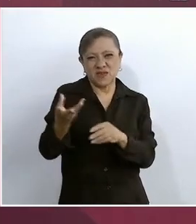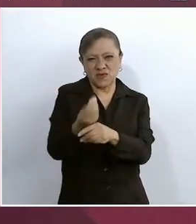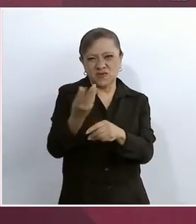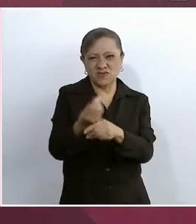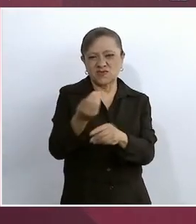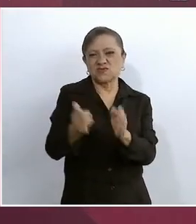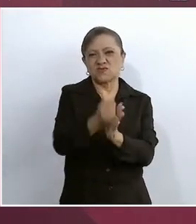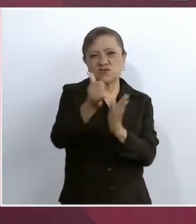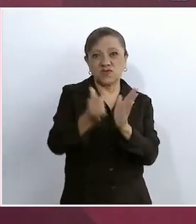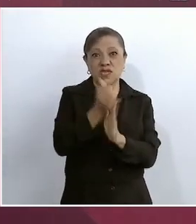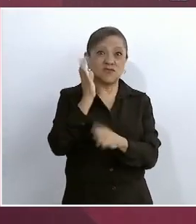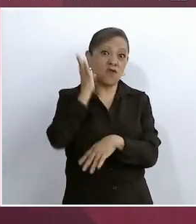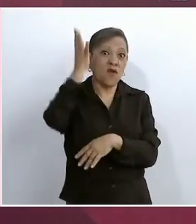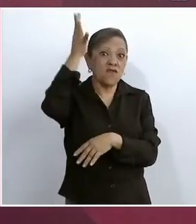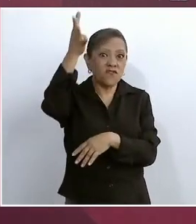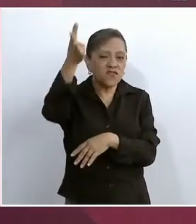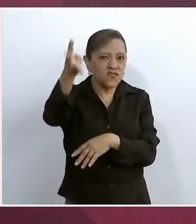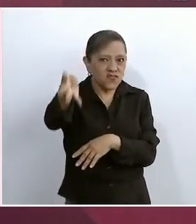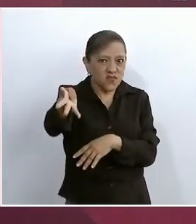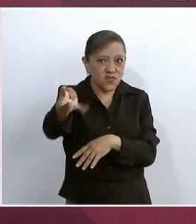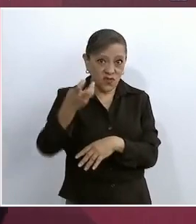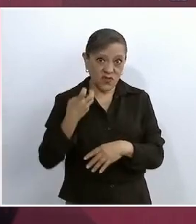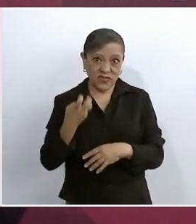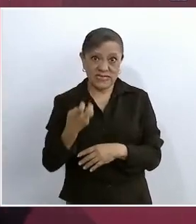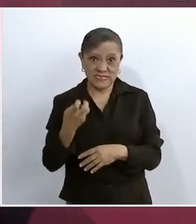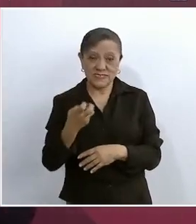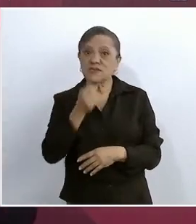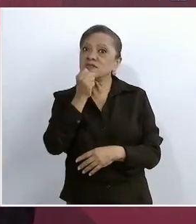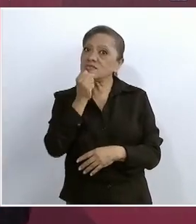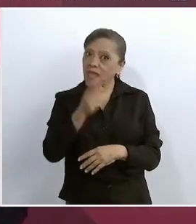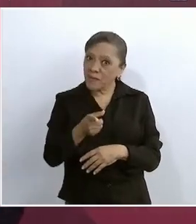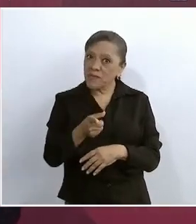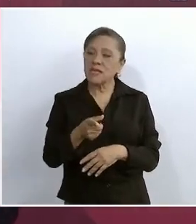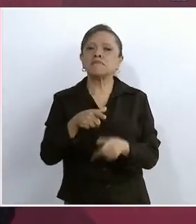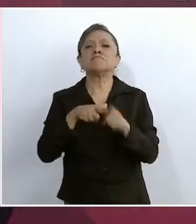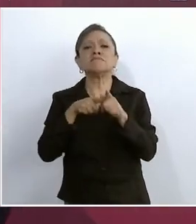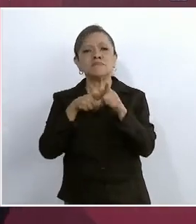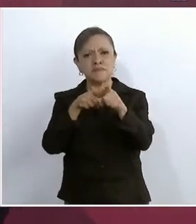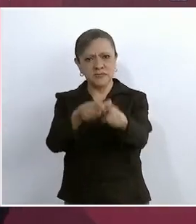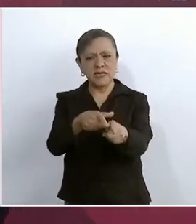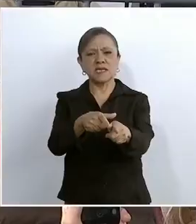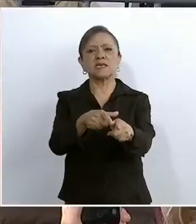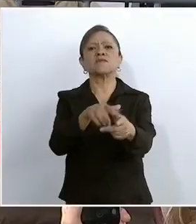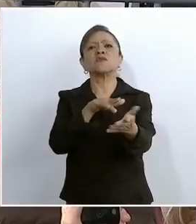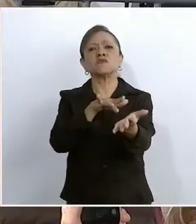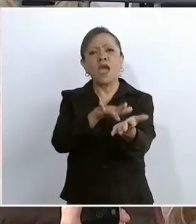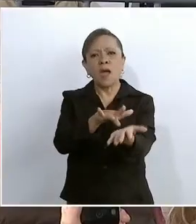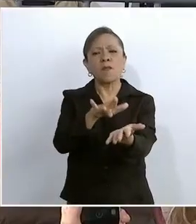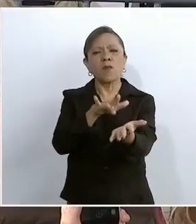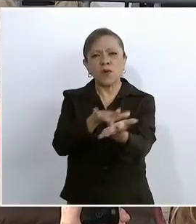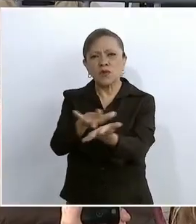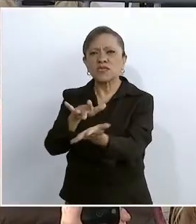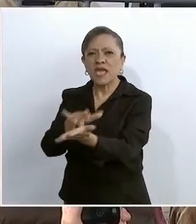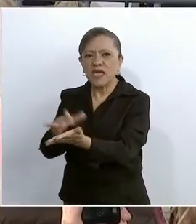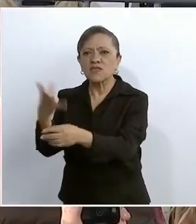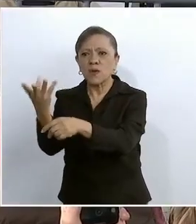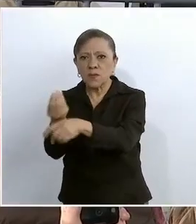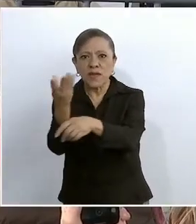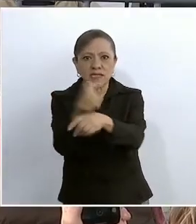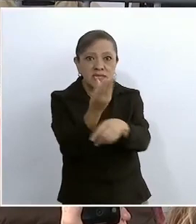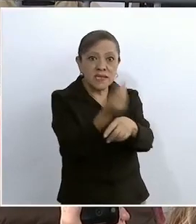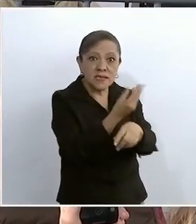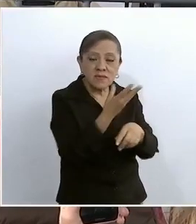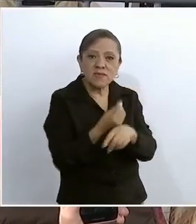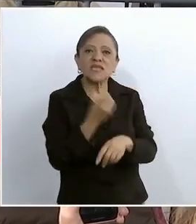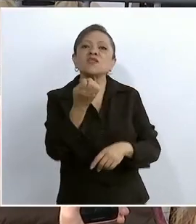y vamos a seguir apoyando el mantenimiento de las